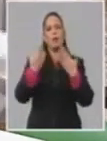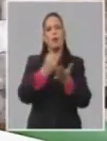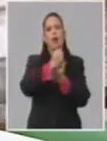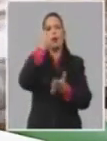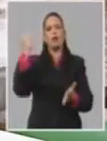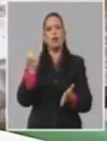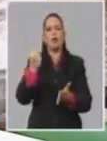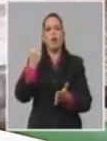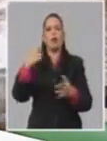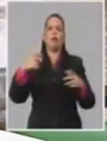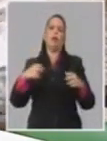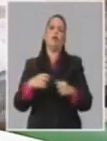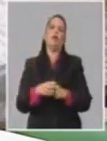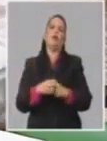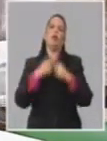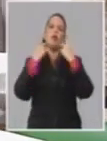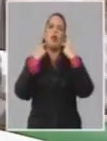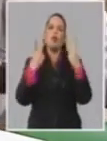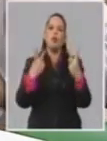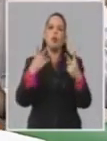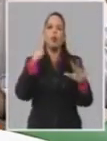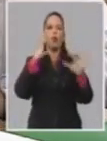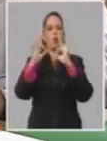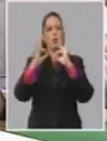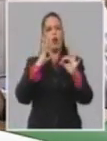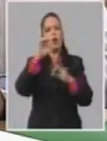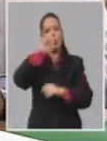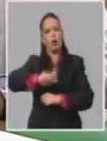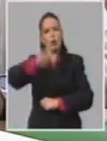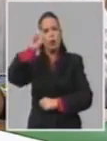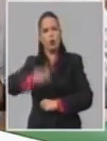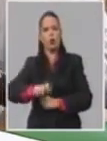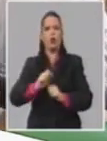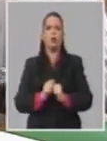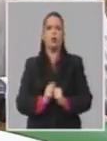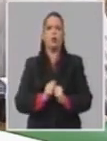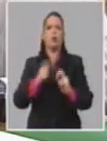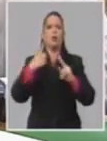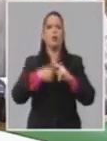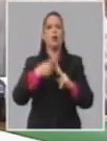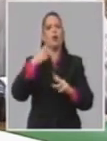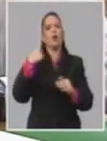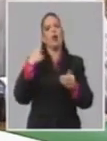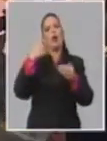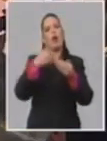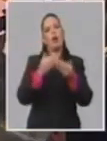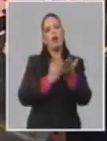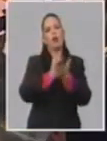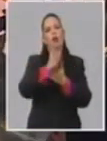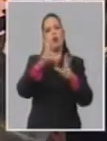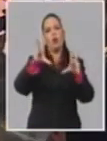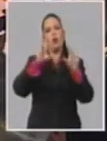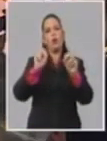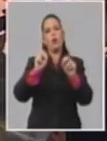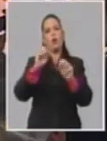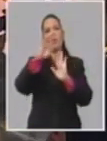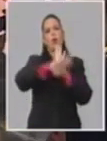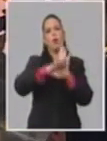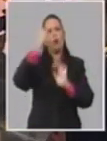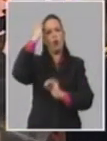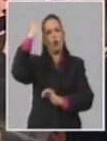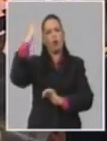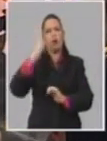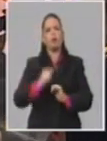las personas que iremos informando en la medida que estas medidas sean aprobadas por la dirección del gobierno. Eso atañe también, ministro, a